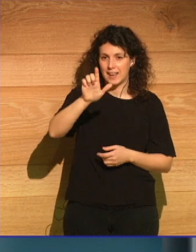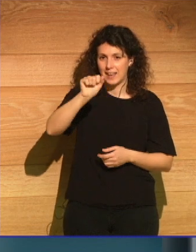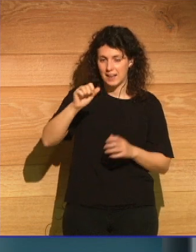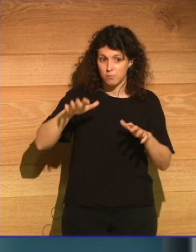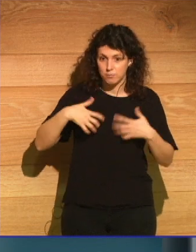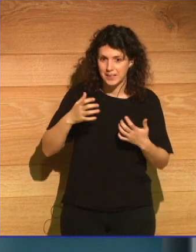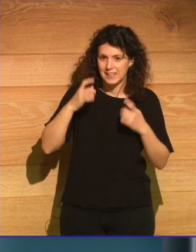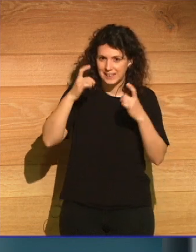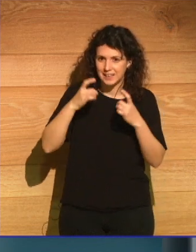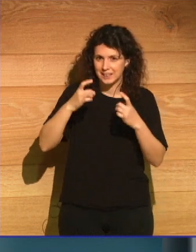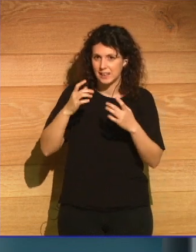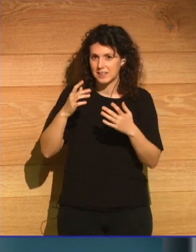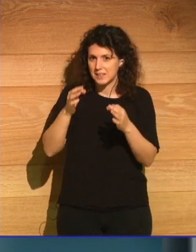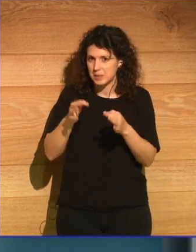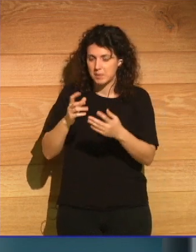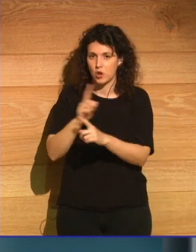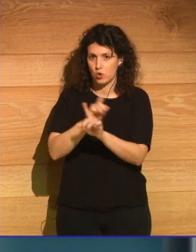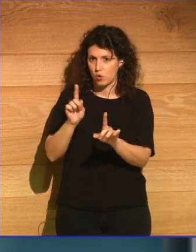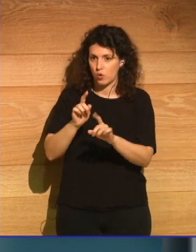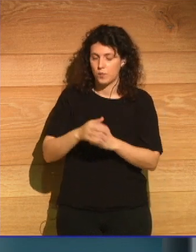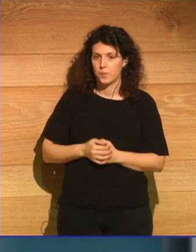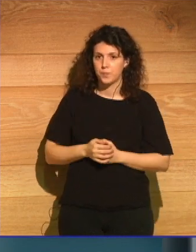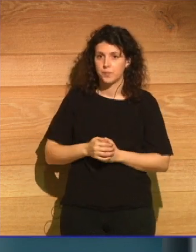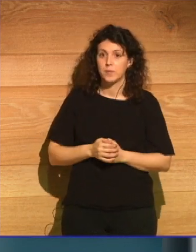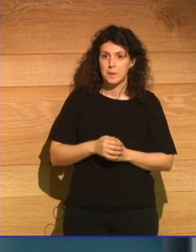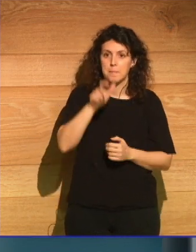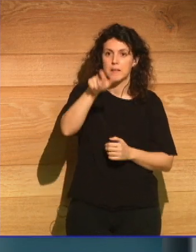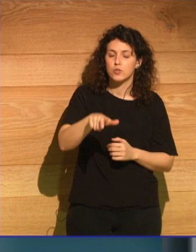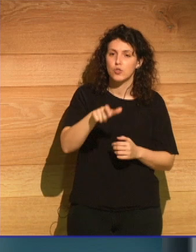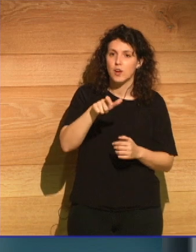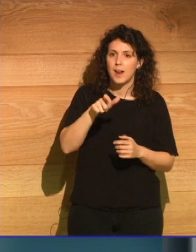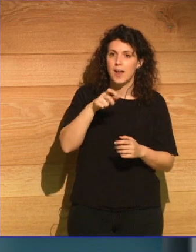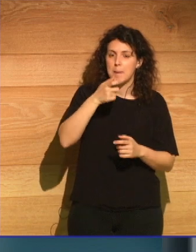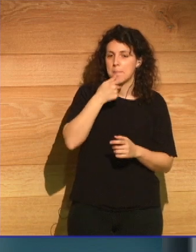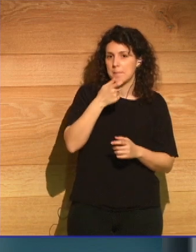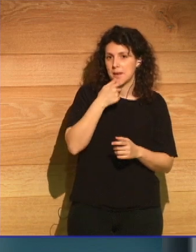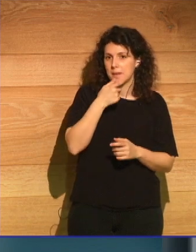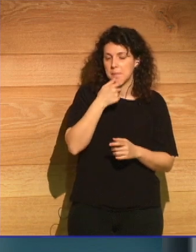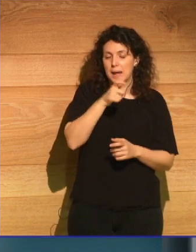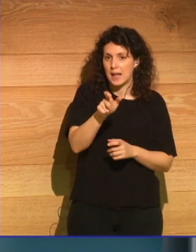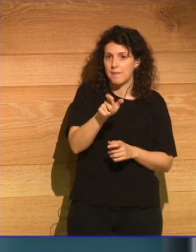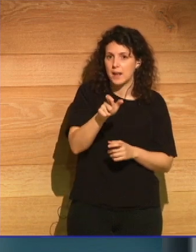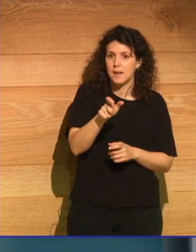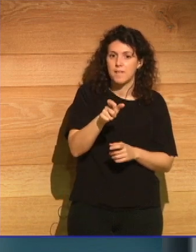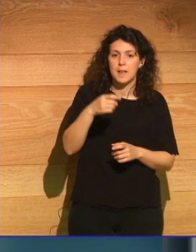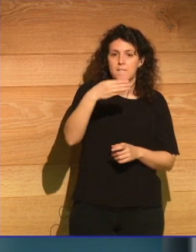La poetisa Alice Oswald tradujo el término como brillante e insoportable realidad.